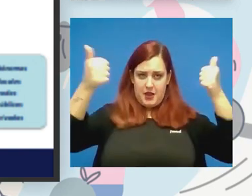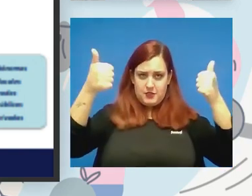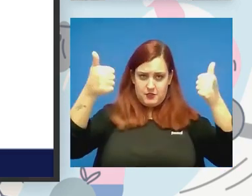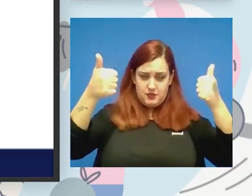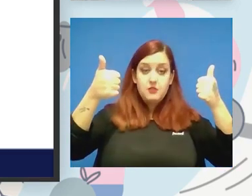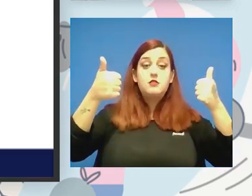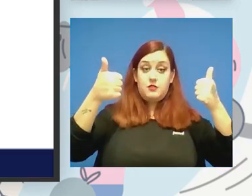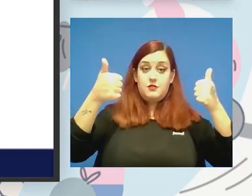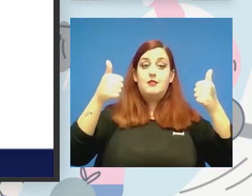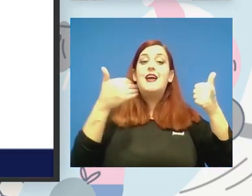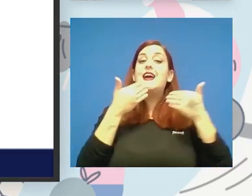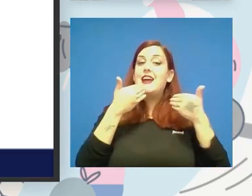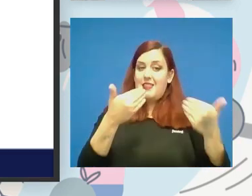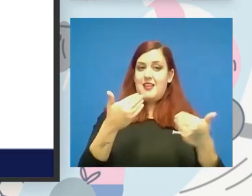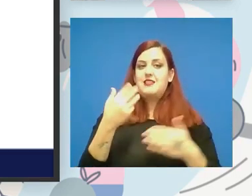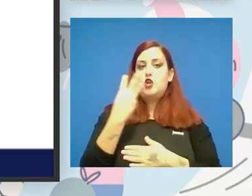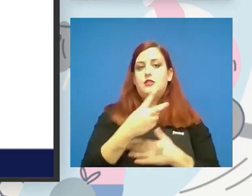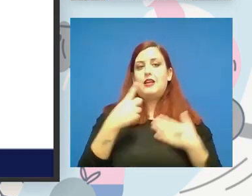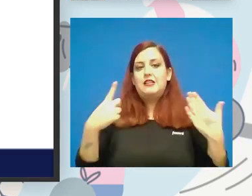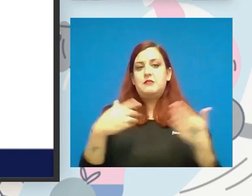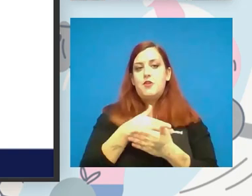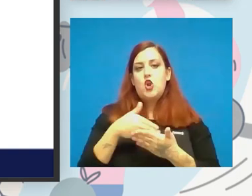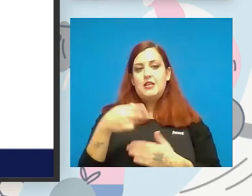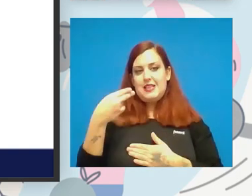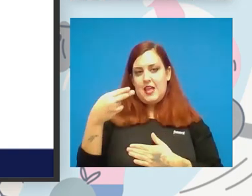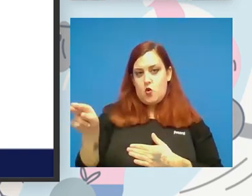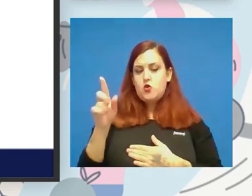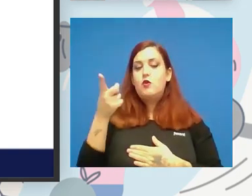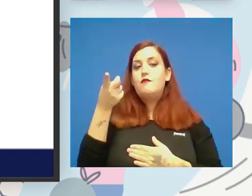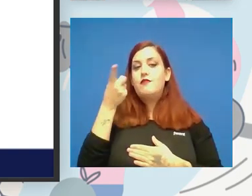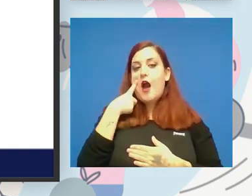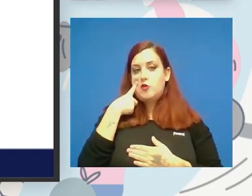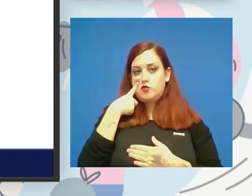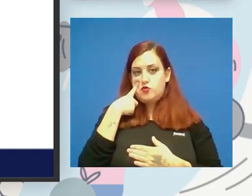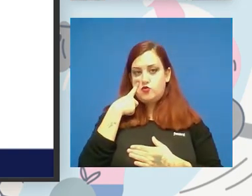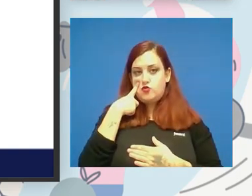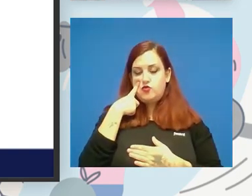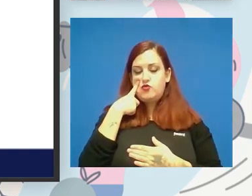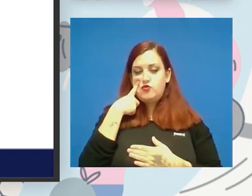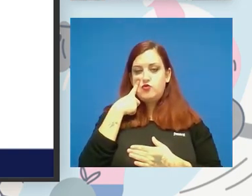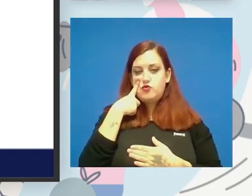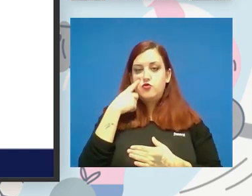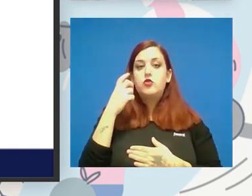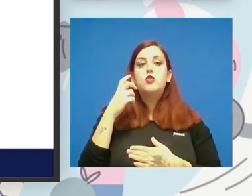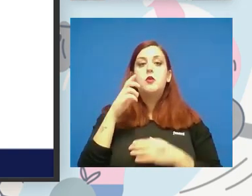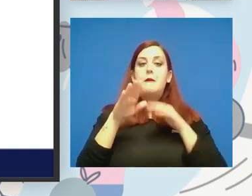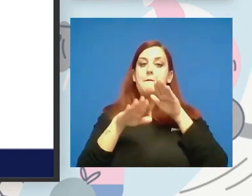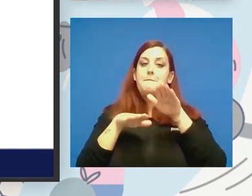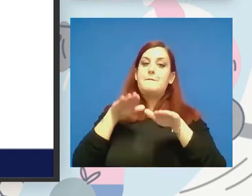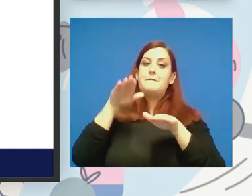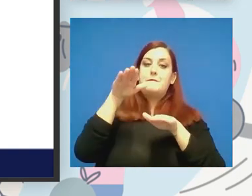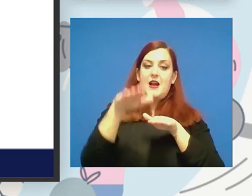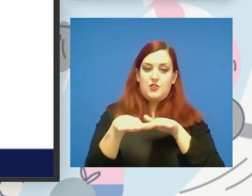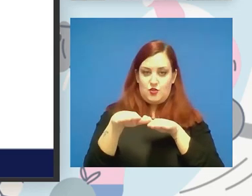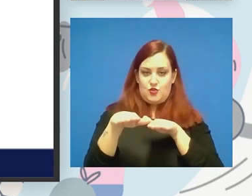con esta cuantía ¿eh? y fijaros otra otra otro paso que aquí invitaría